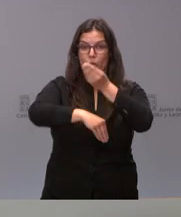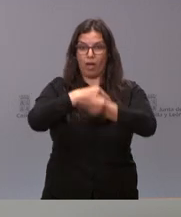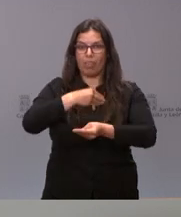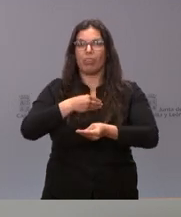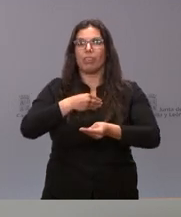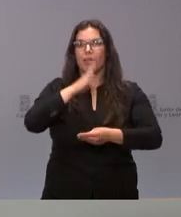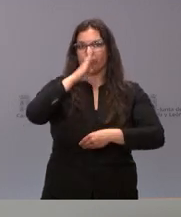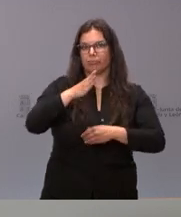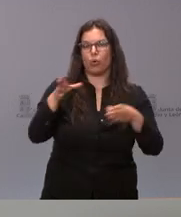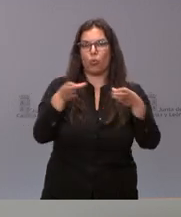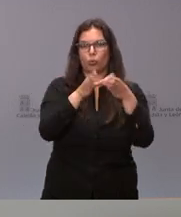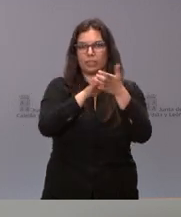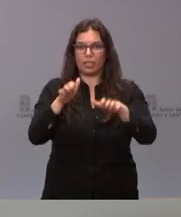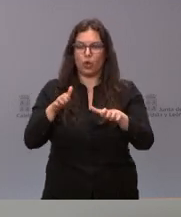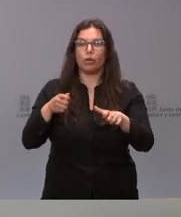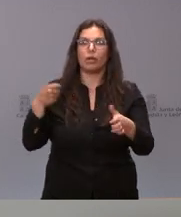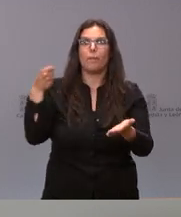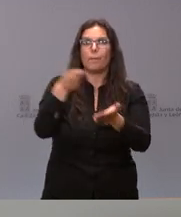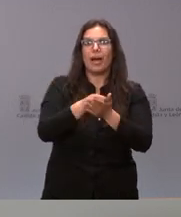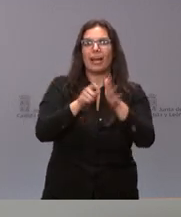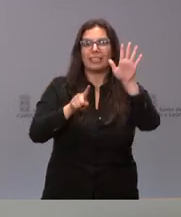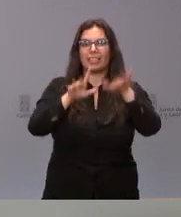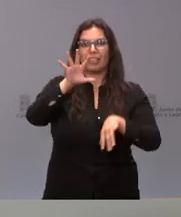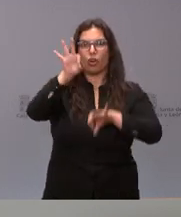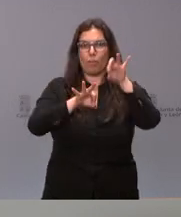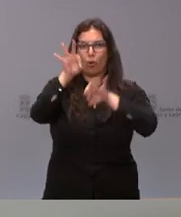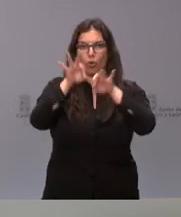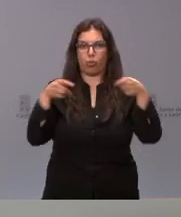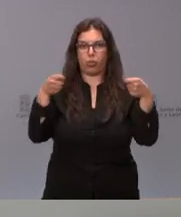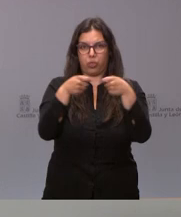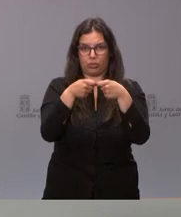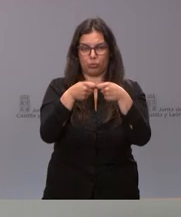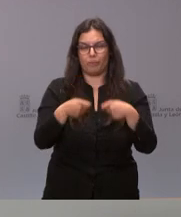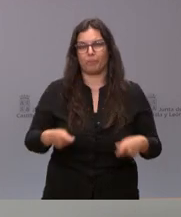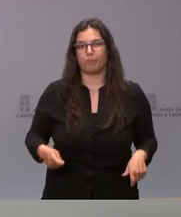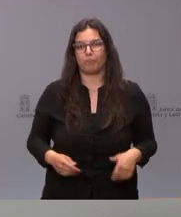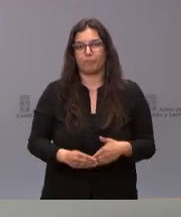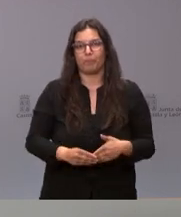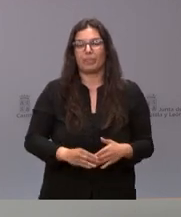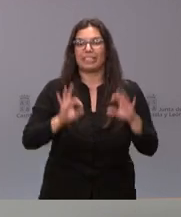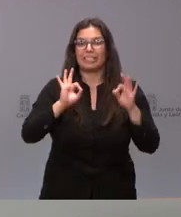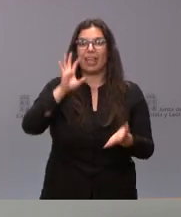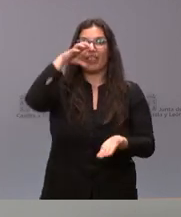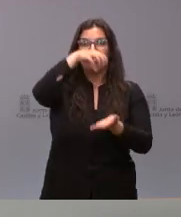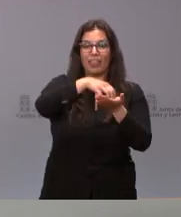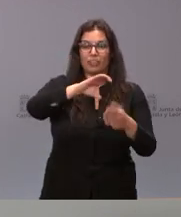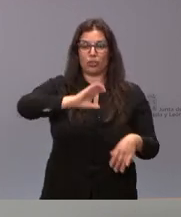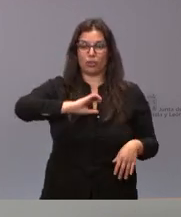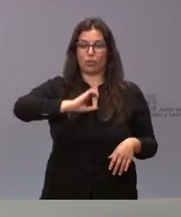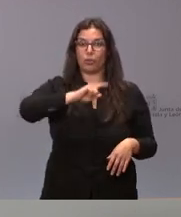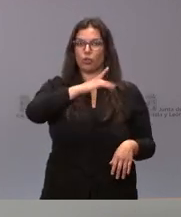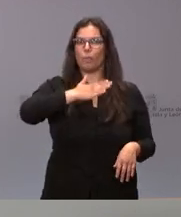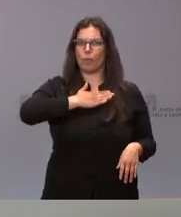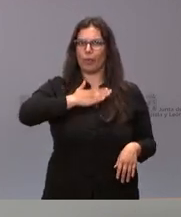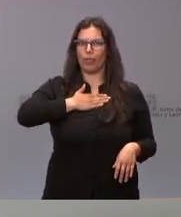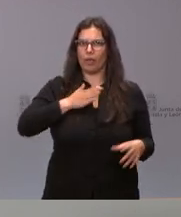de Castilla y León, que aportará el 65% del gasto a realizar. El centro además es propiedad de la